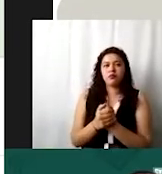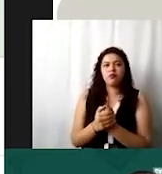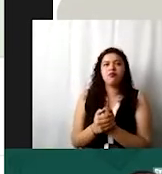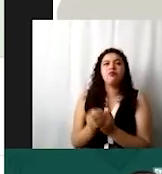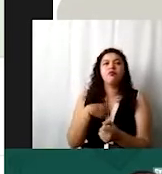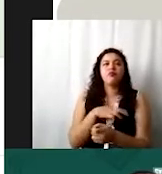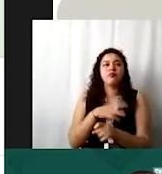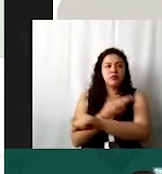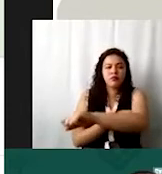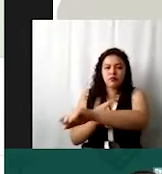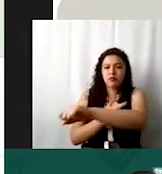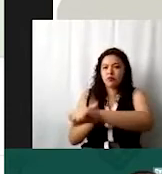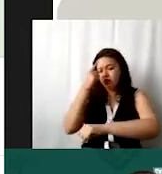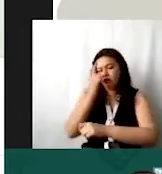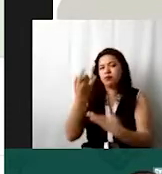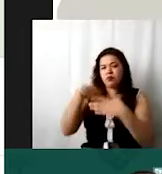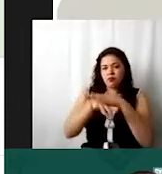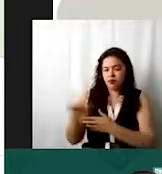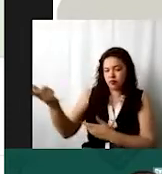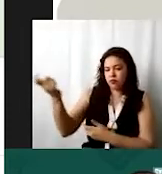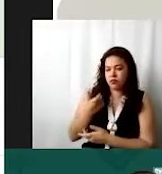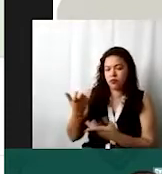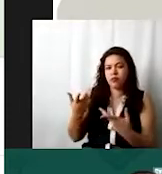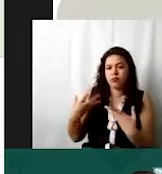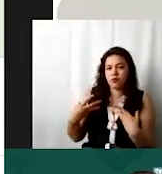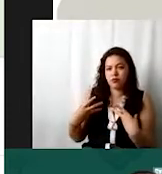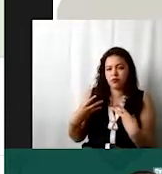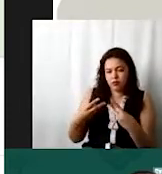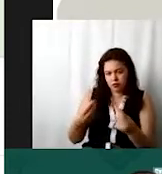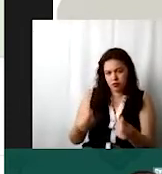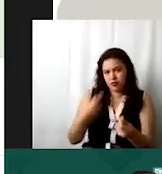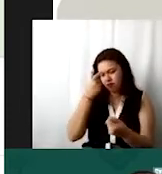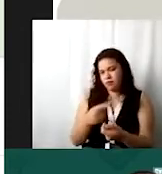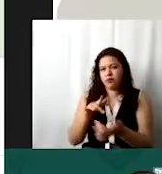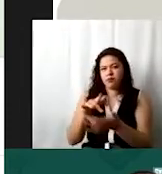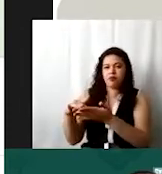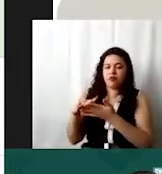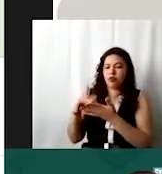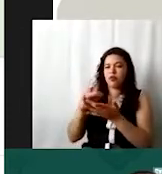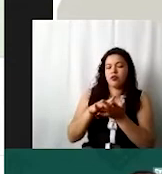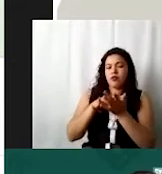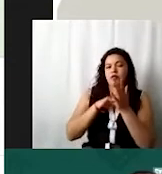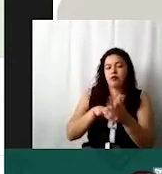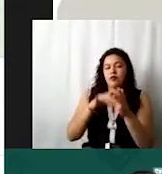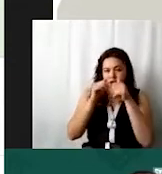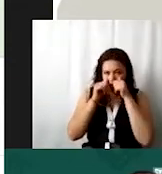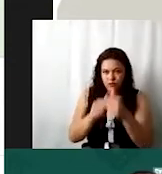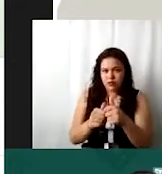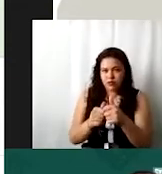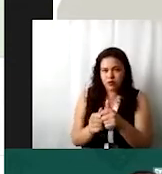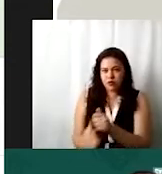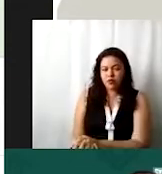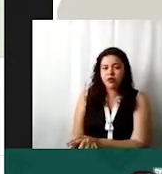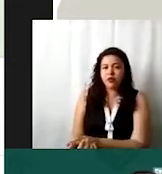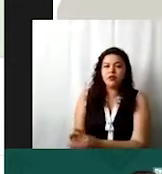registro de ingresos, egresos, las ayudas e inversiones de nuestros proyectos asistenciales. Suponiendo que aquí ya no vamos a